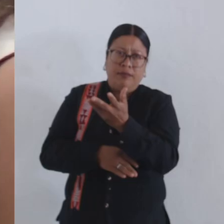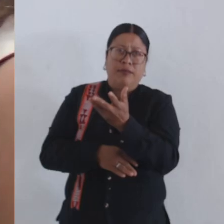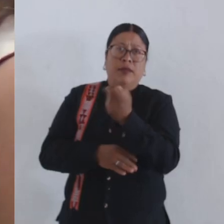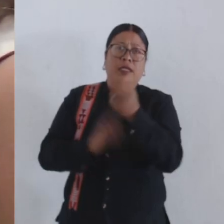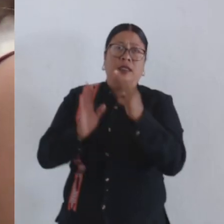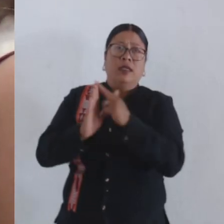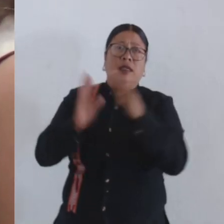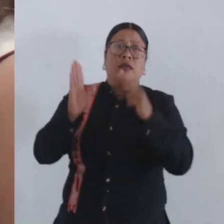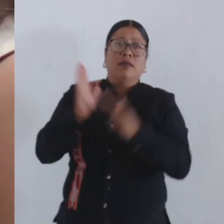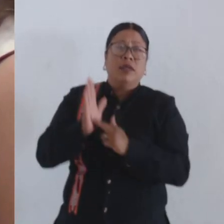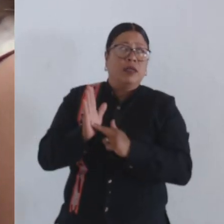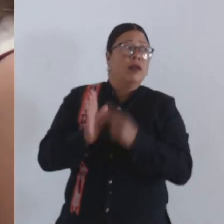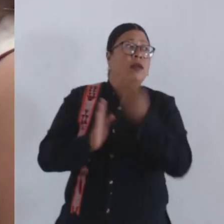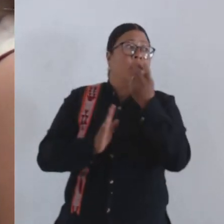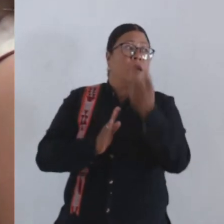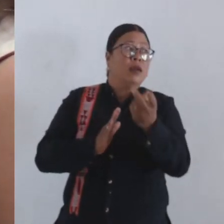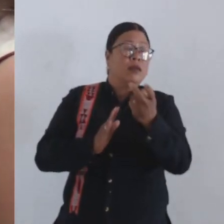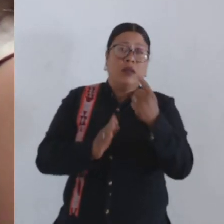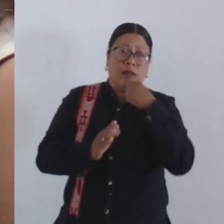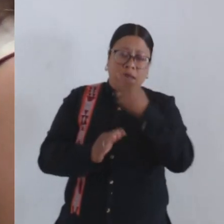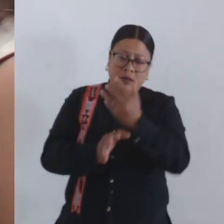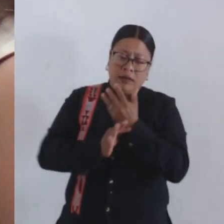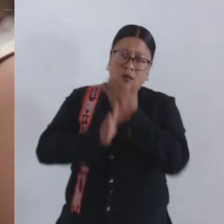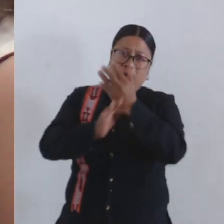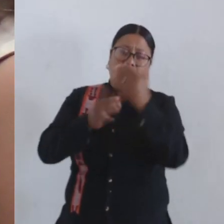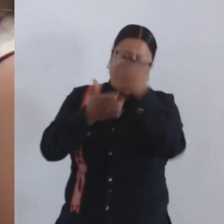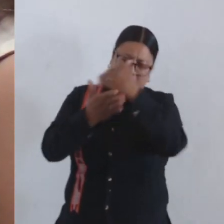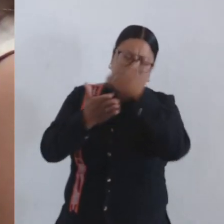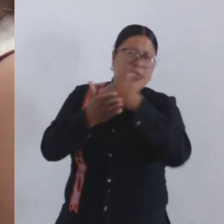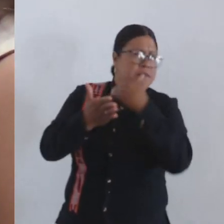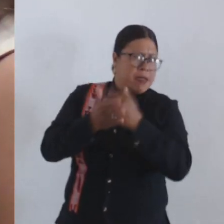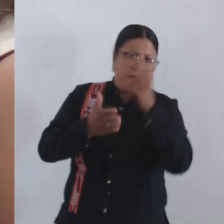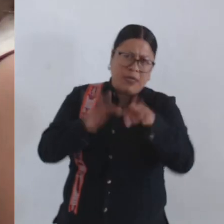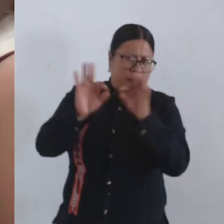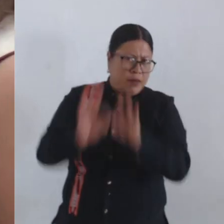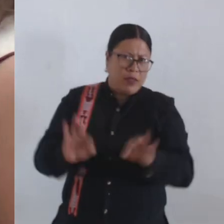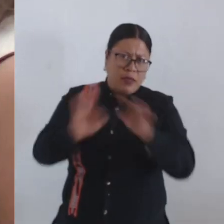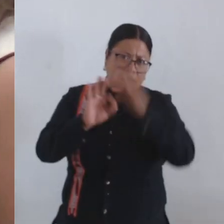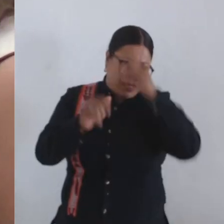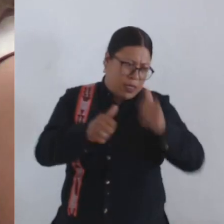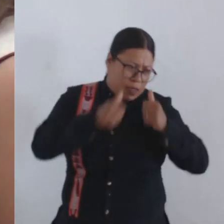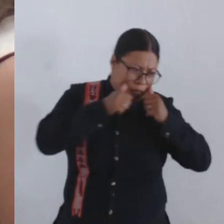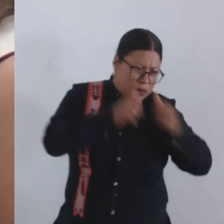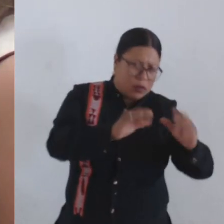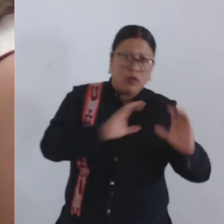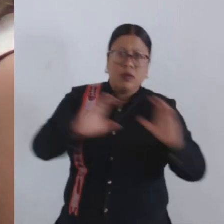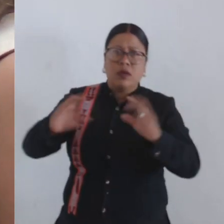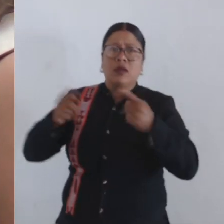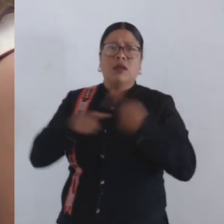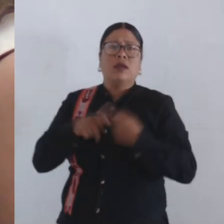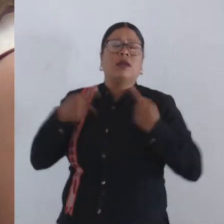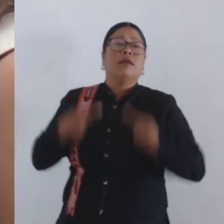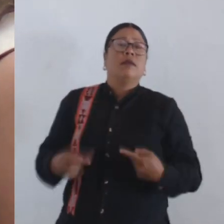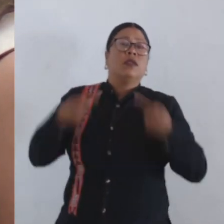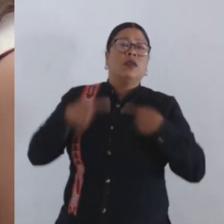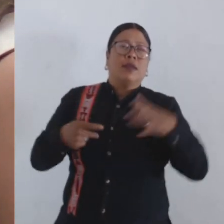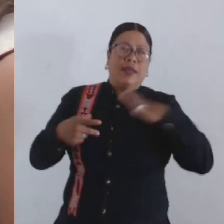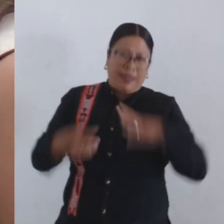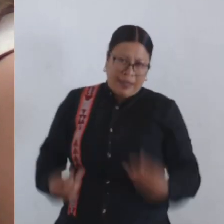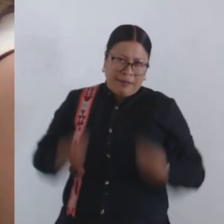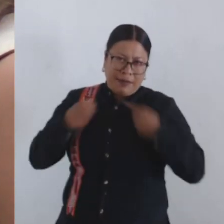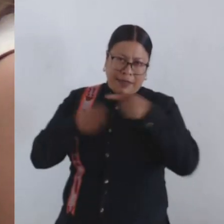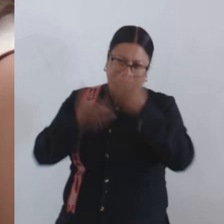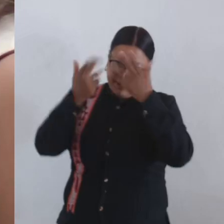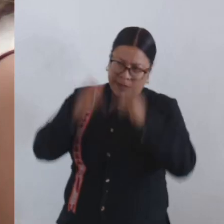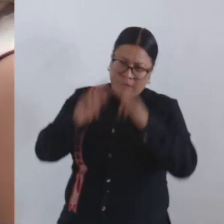reglamento, el cual establece lineamientos importantes para la atención y el cuidado de las personas que residen en este